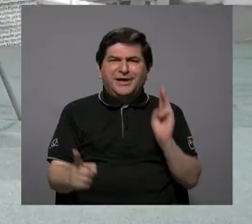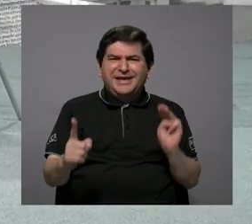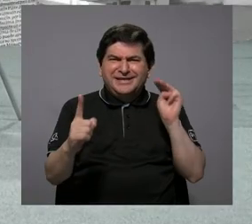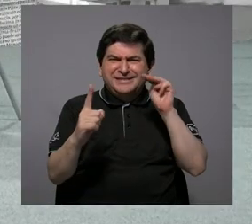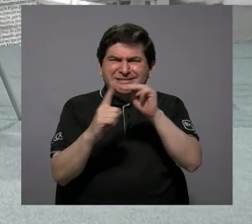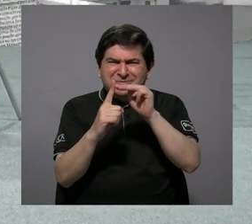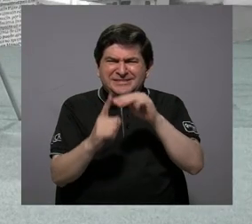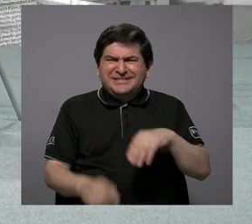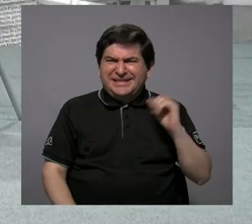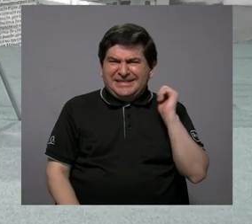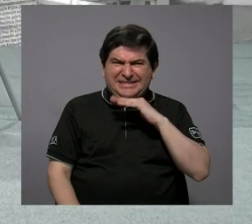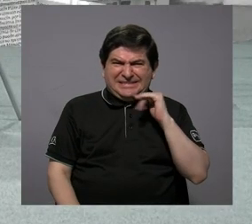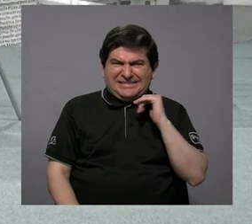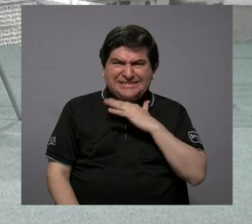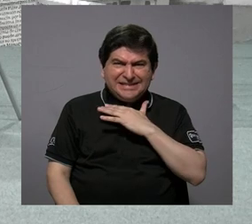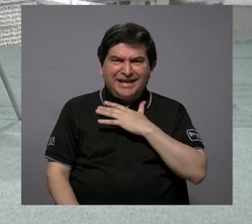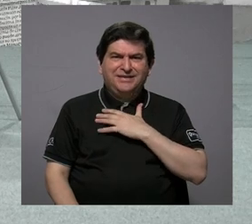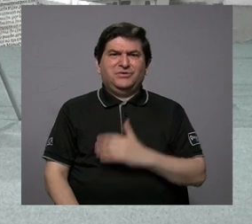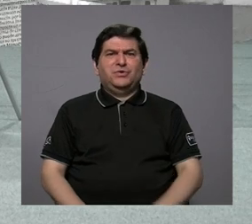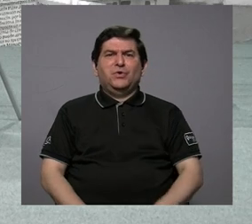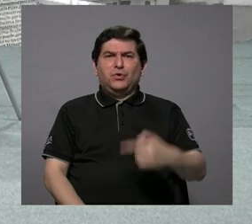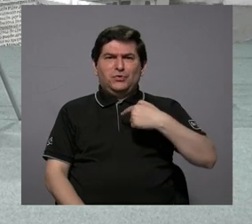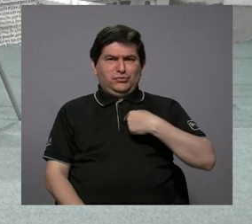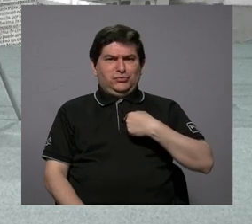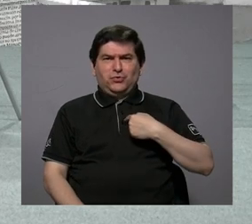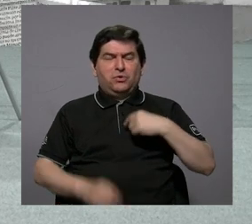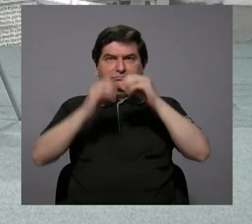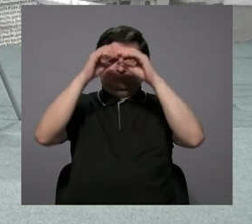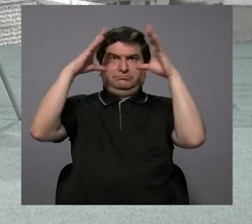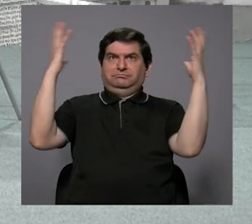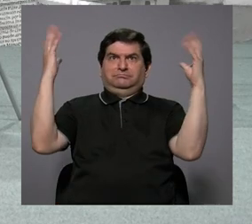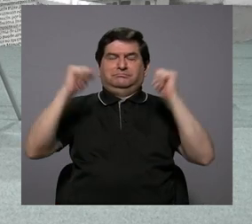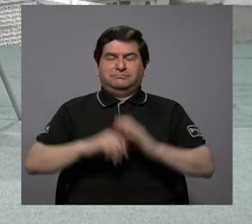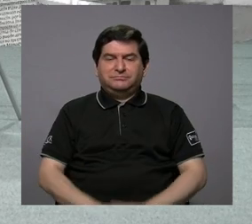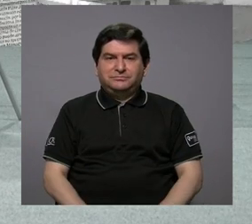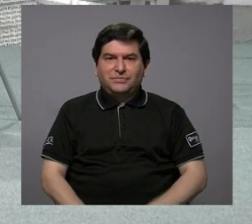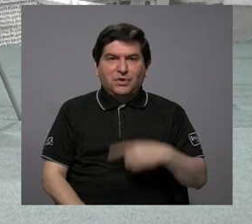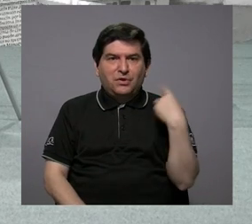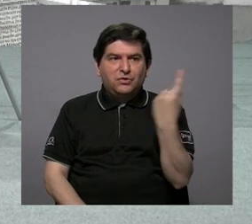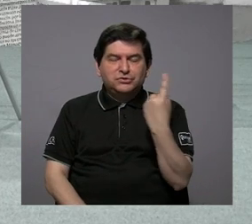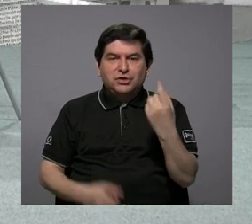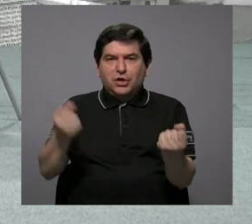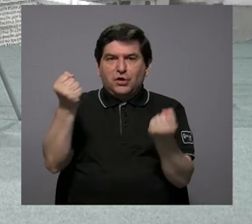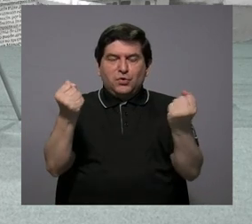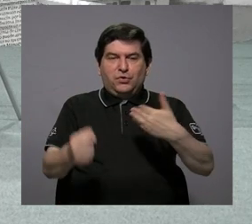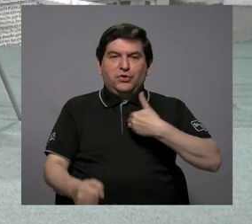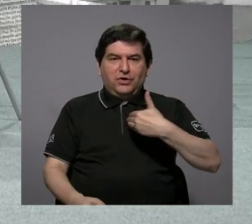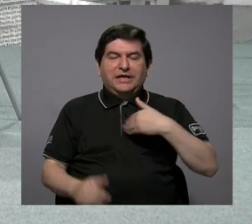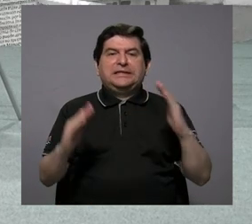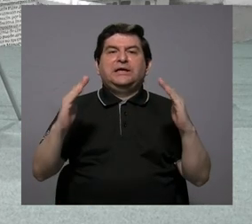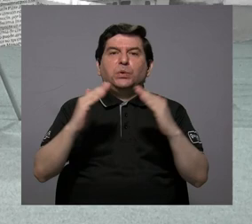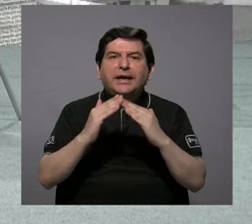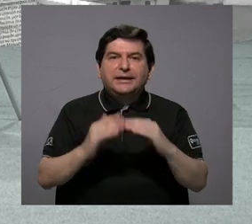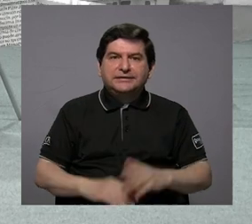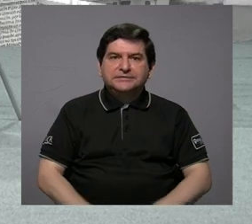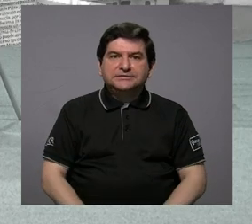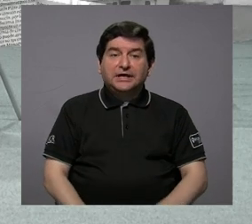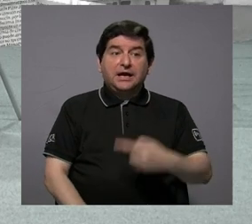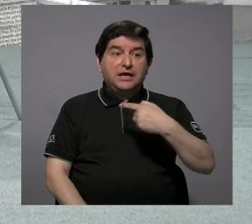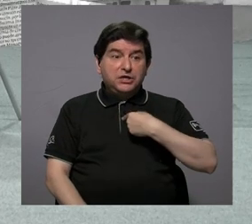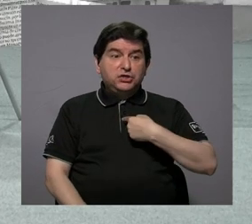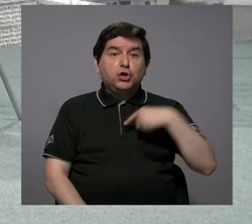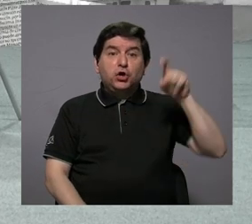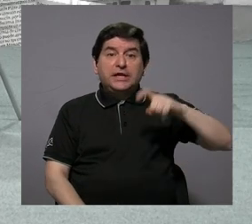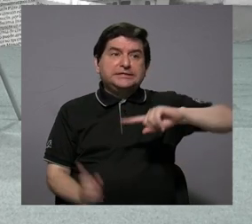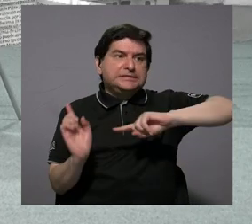extraño porque yo no me hubiera imaginado si fuera el único vehículo que yo tengo en mi casa y resulta que yo tengo